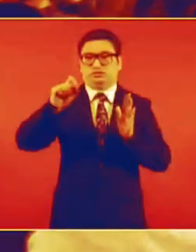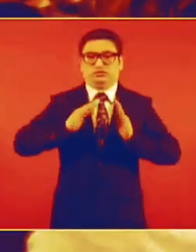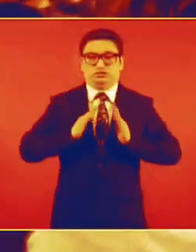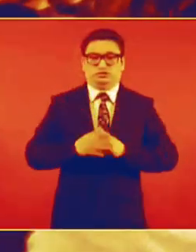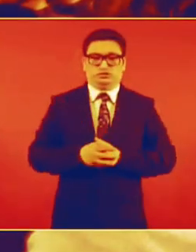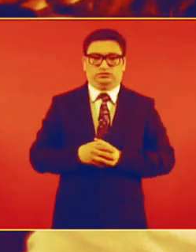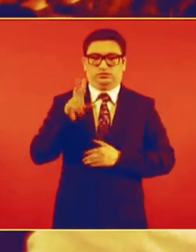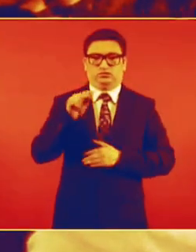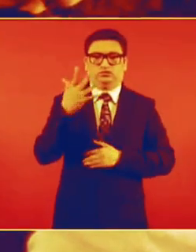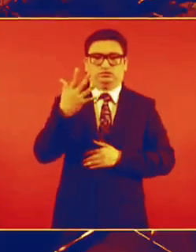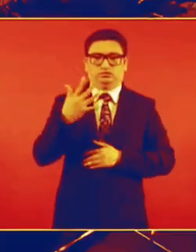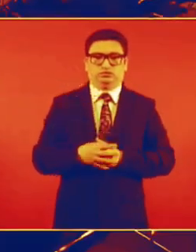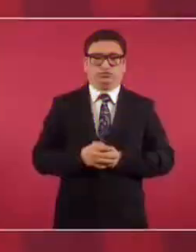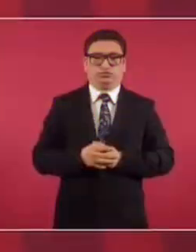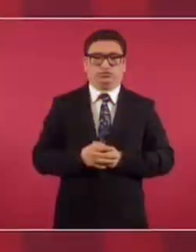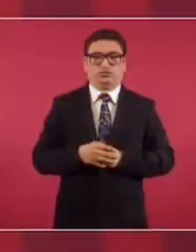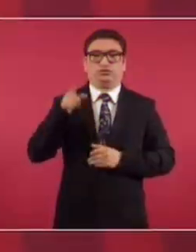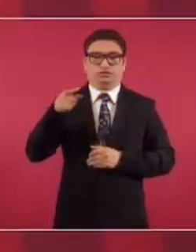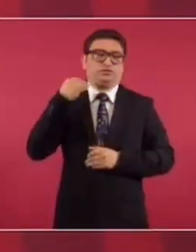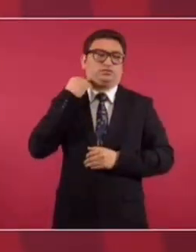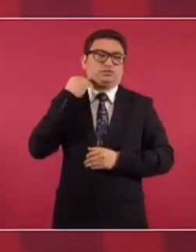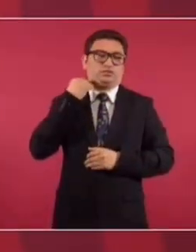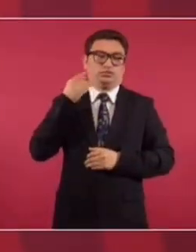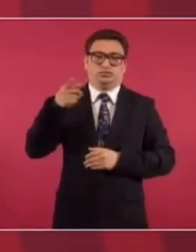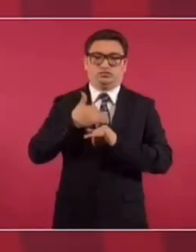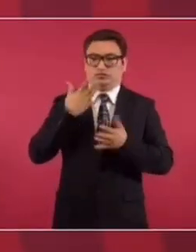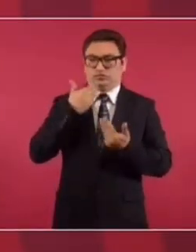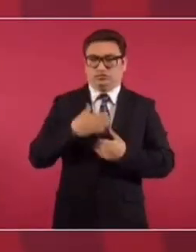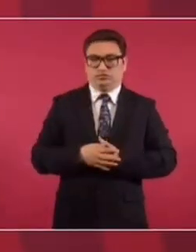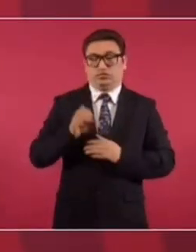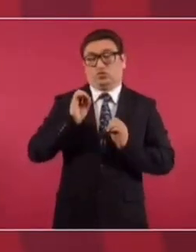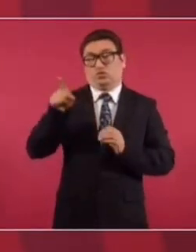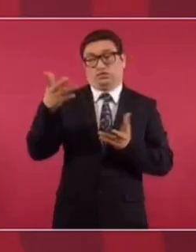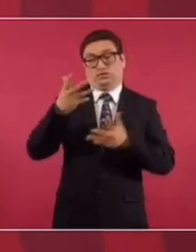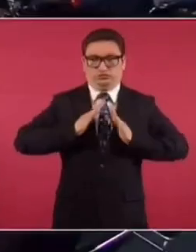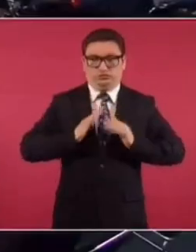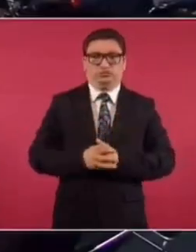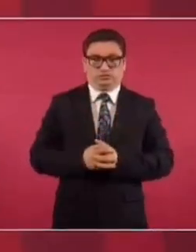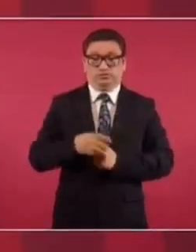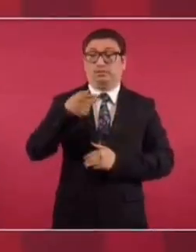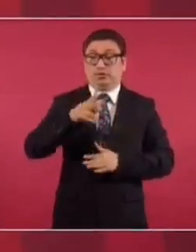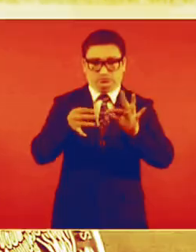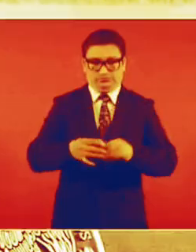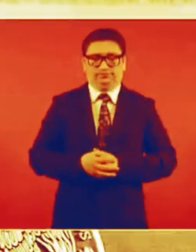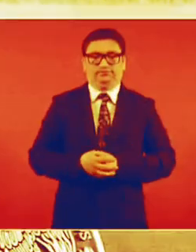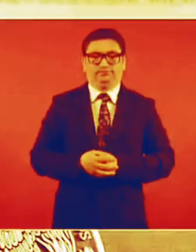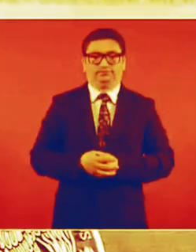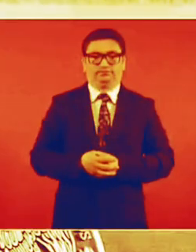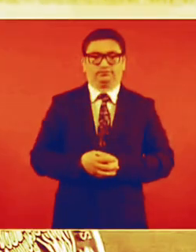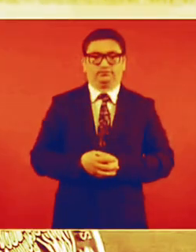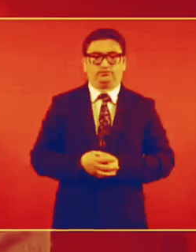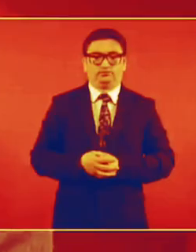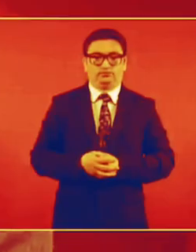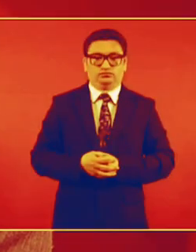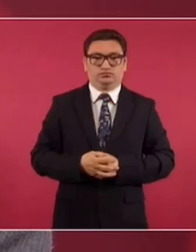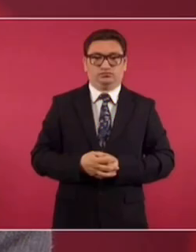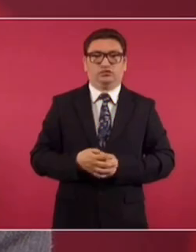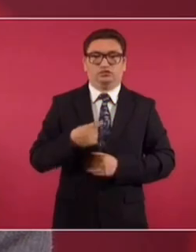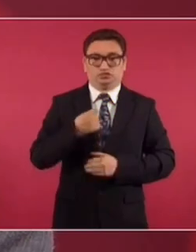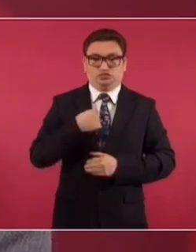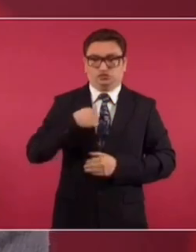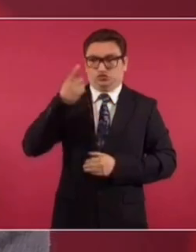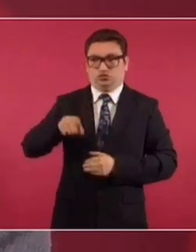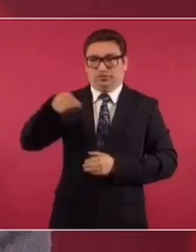20 militares. No, cinco. Y el abogado no tiene la información o está actuando de mala fe. Pero para más detalle, yo di la instrucción